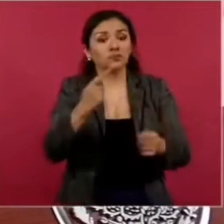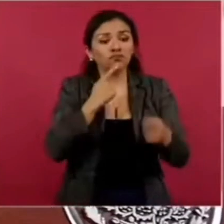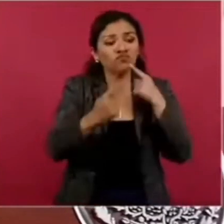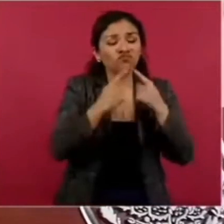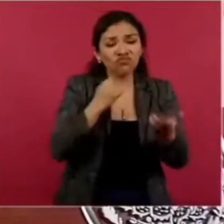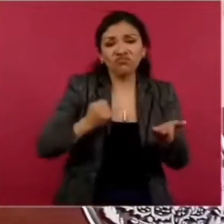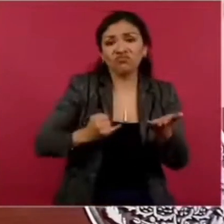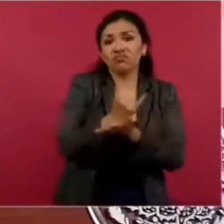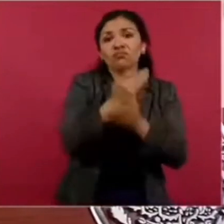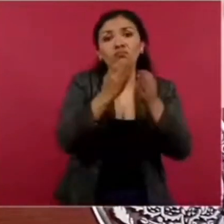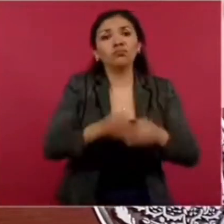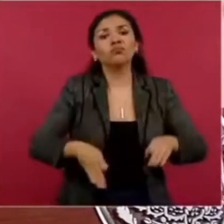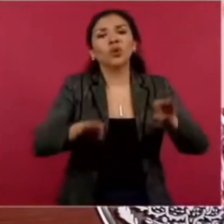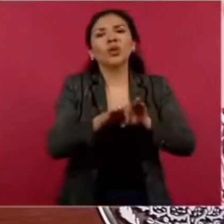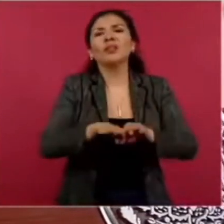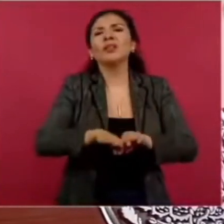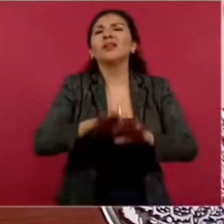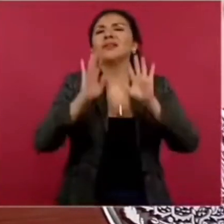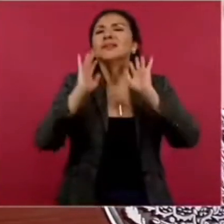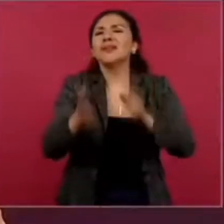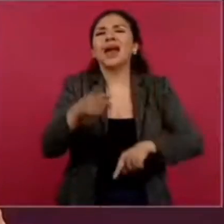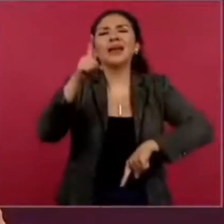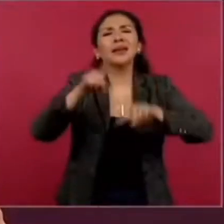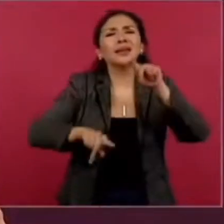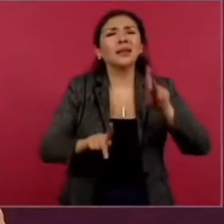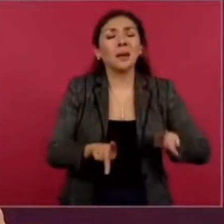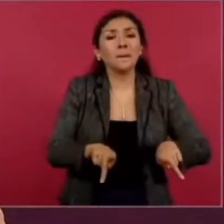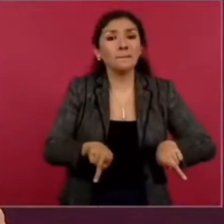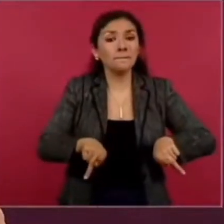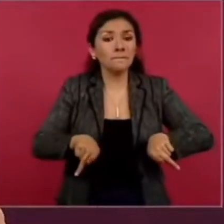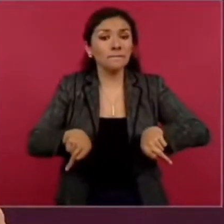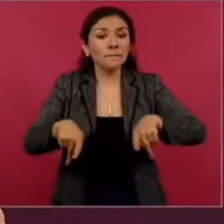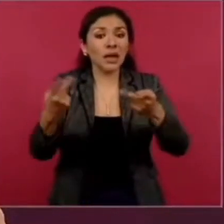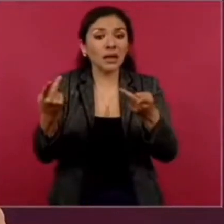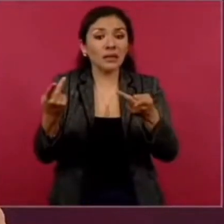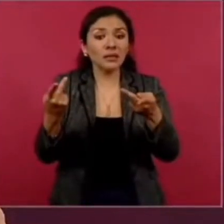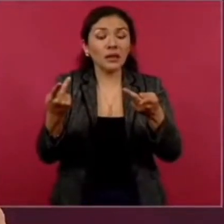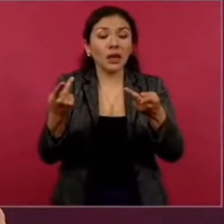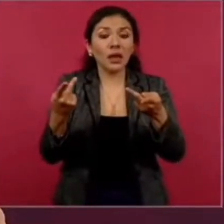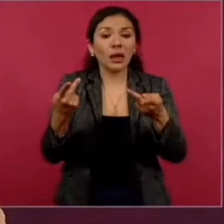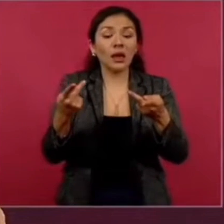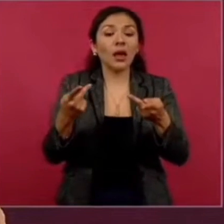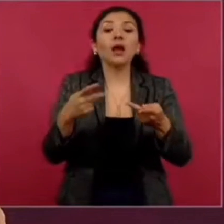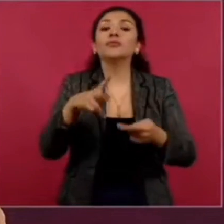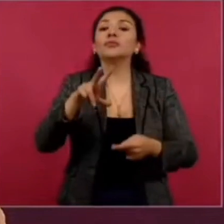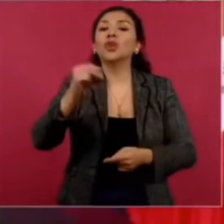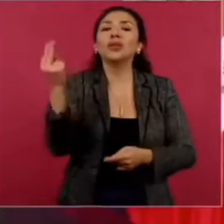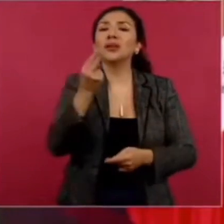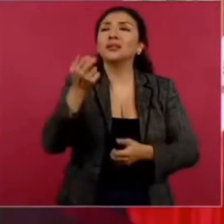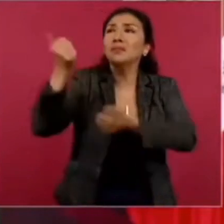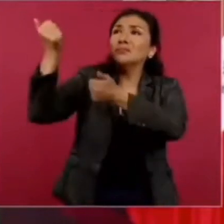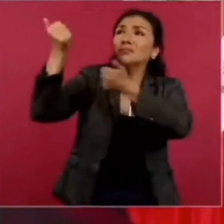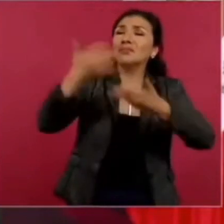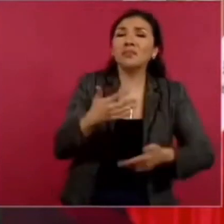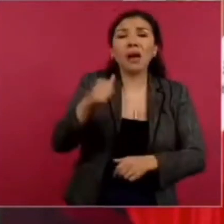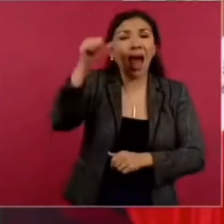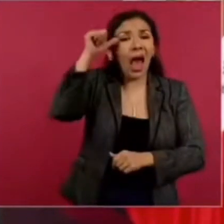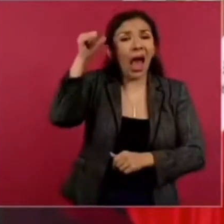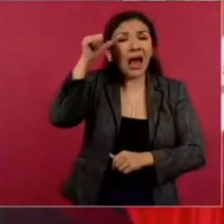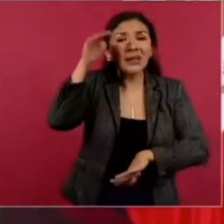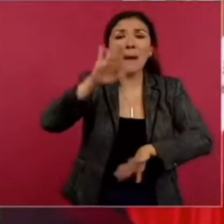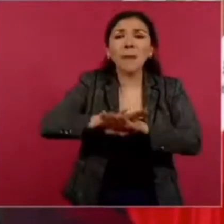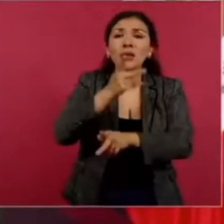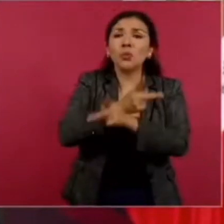muy importantes. dejar de depender de Asia en mercancías,